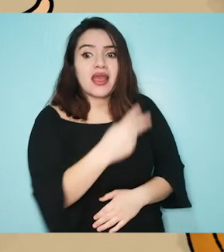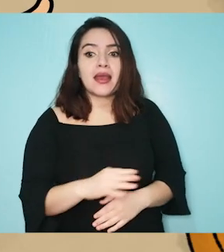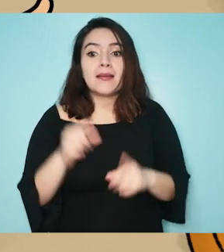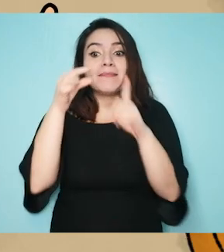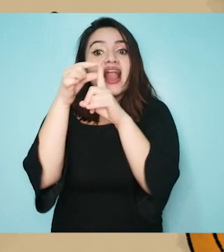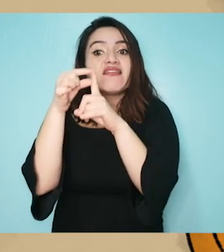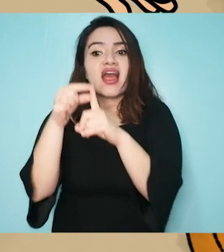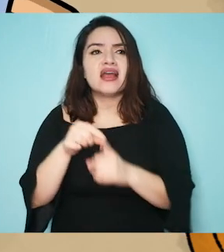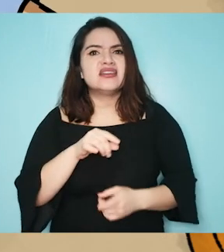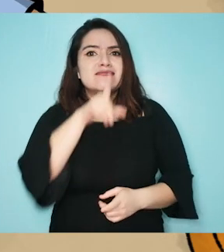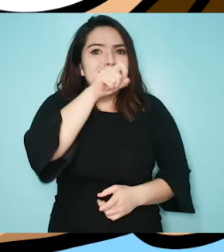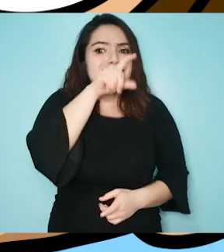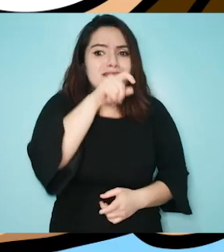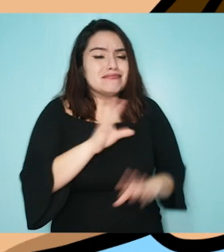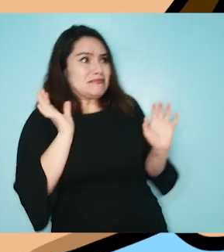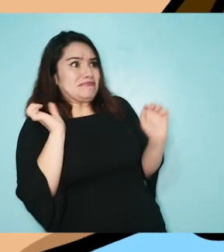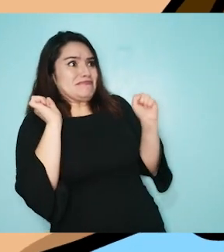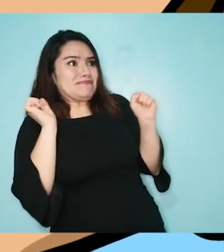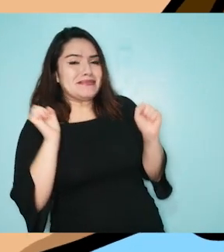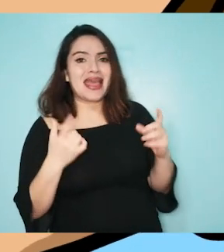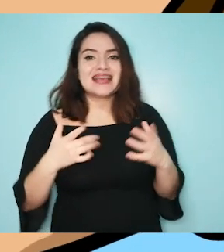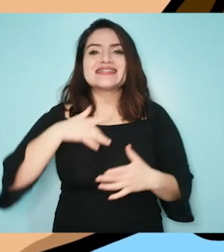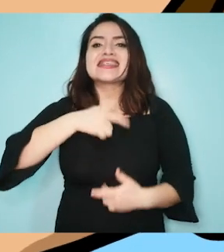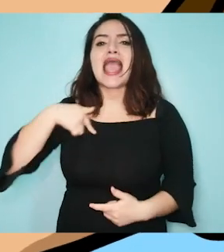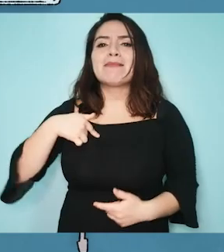palabra es... ¡Espantapájaros!